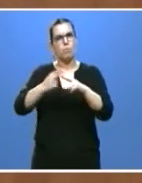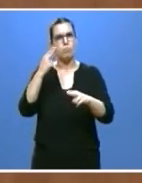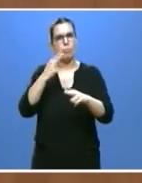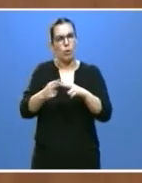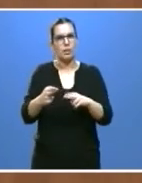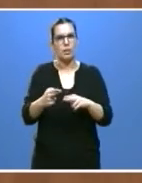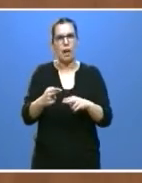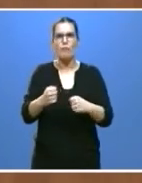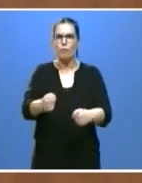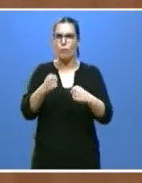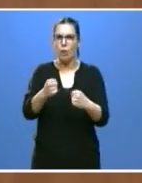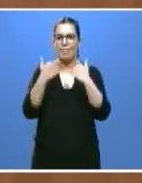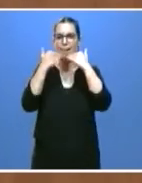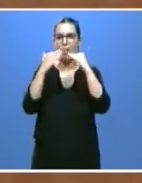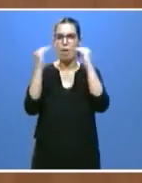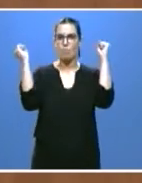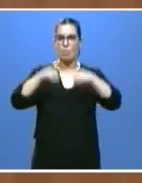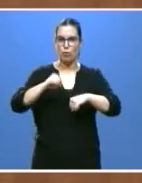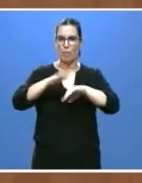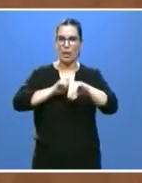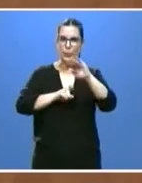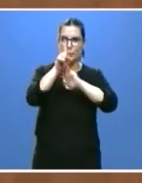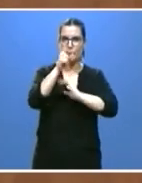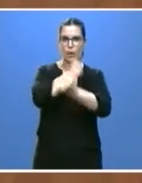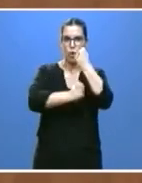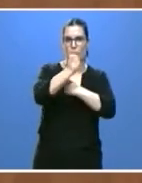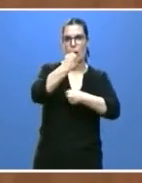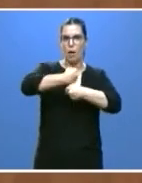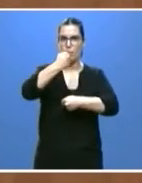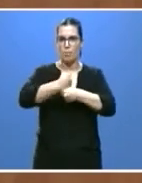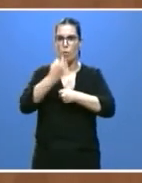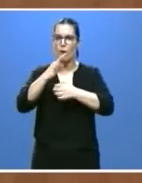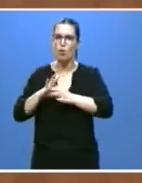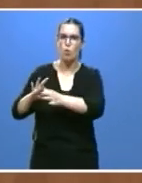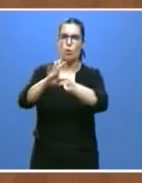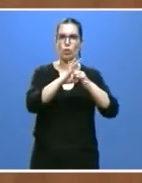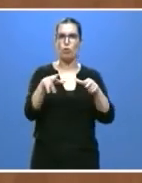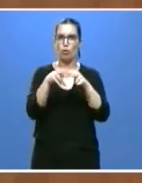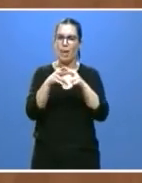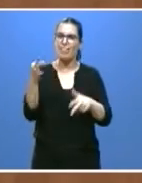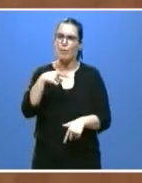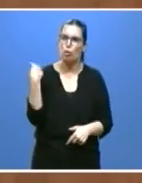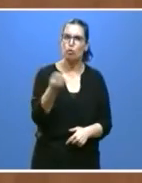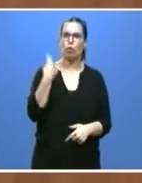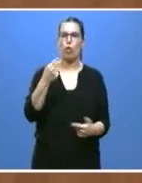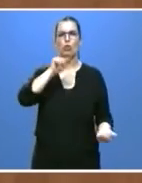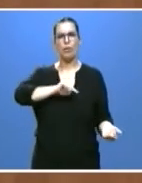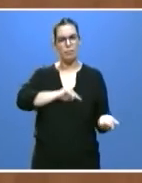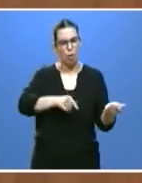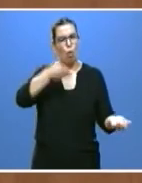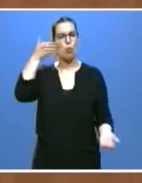Pacto para la Recuperación Económica, el Empleo y la Cohesión Social. Algo de lo que nos tenemos que sentir todos